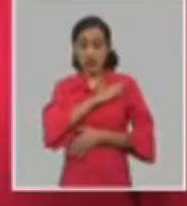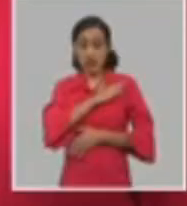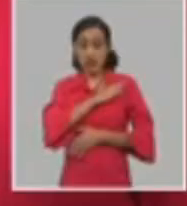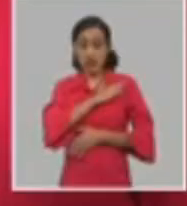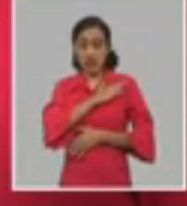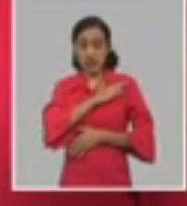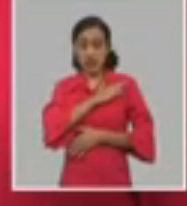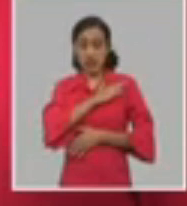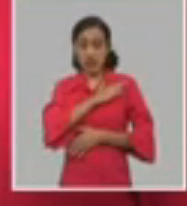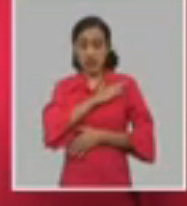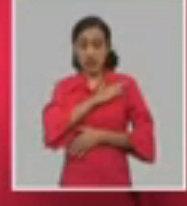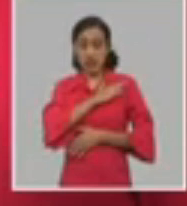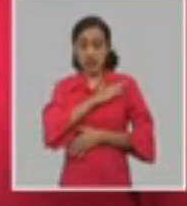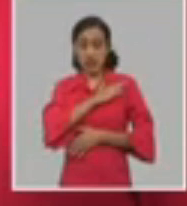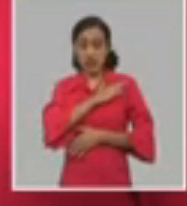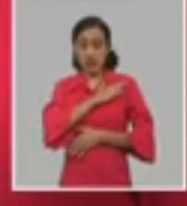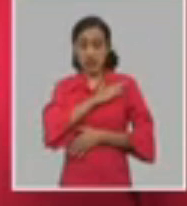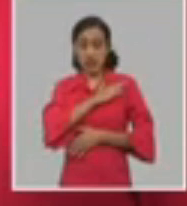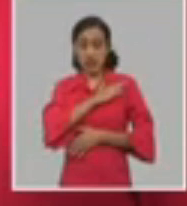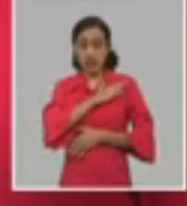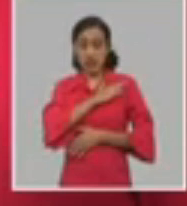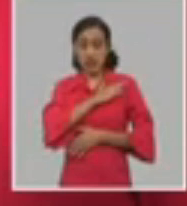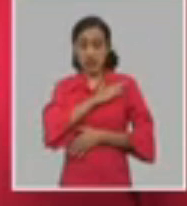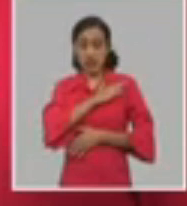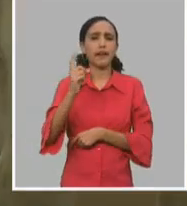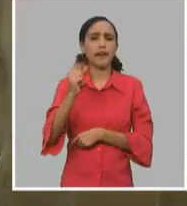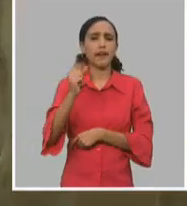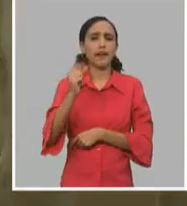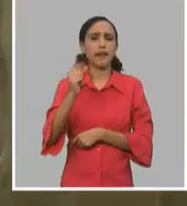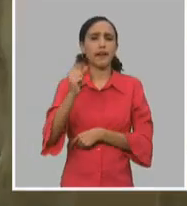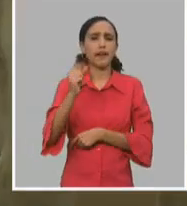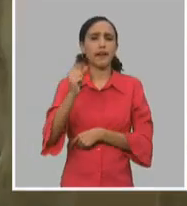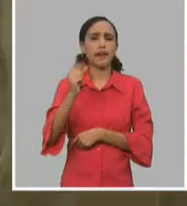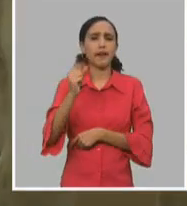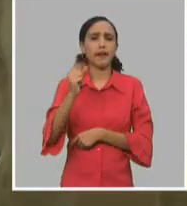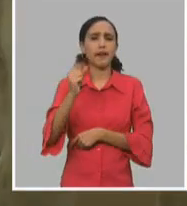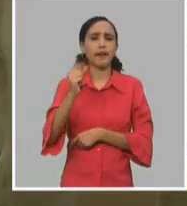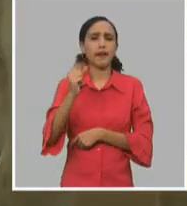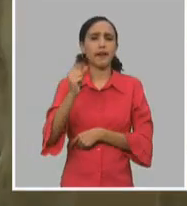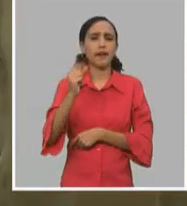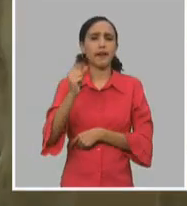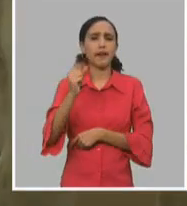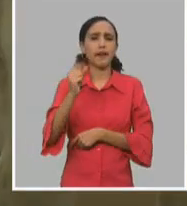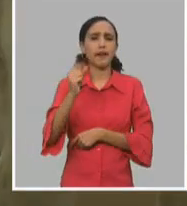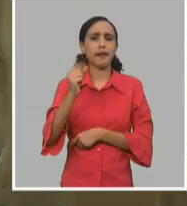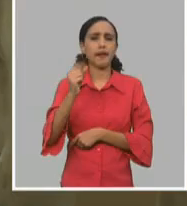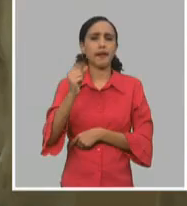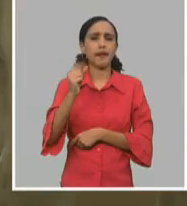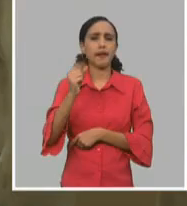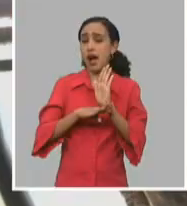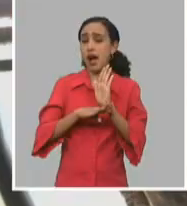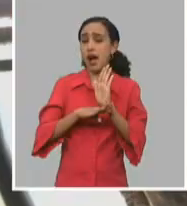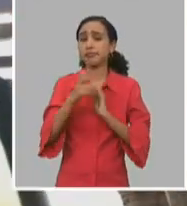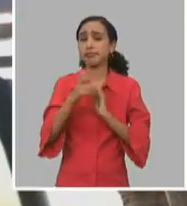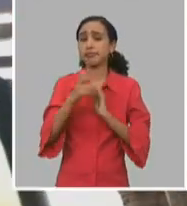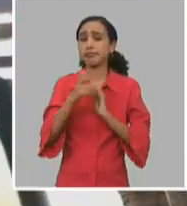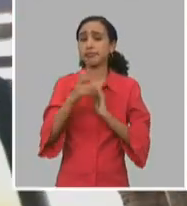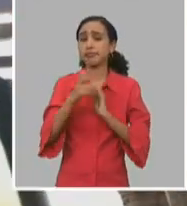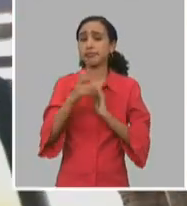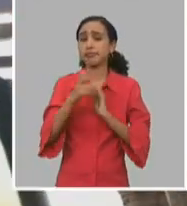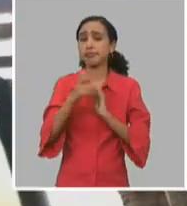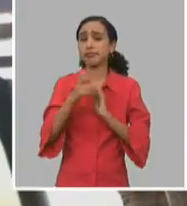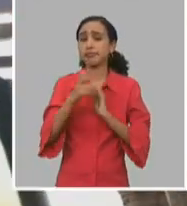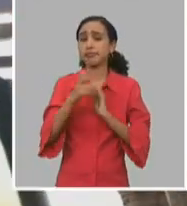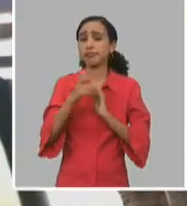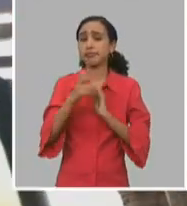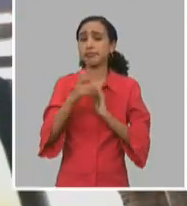trabaja intencionadamente en otros renglones de balance nacional. Las inversiones en el programa ganadero permiten crecimiento en la entrega de leche y